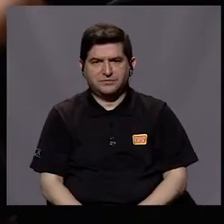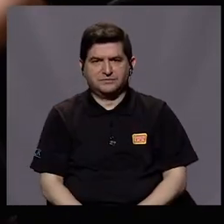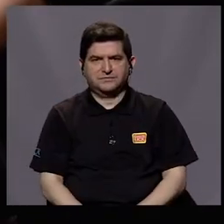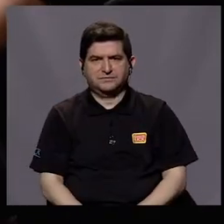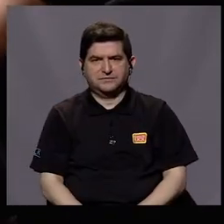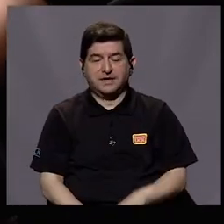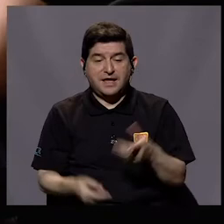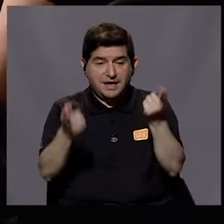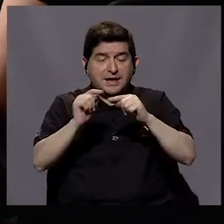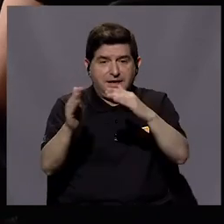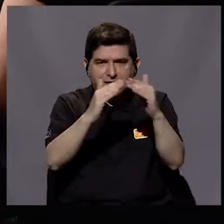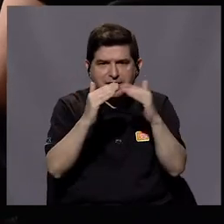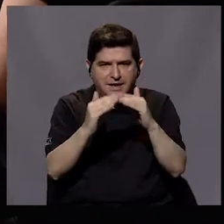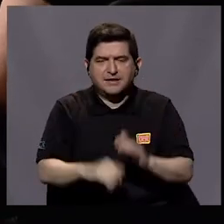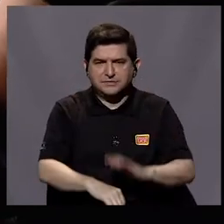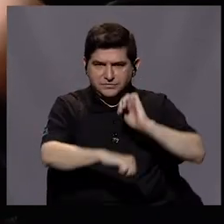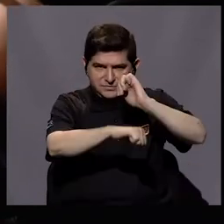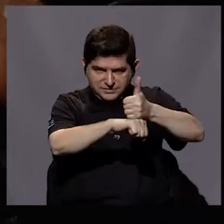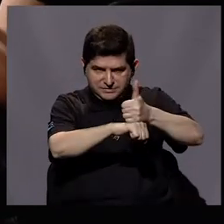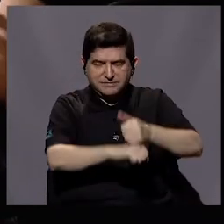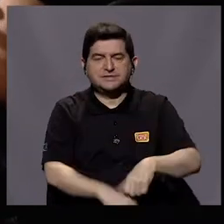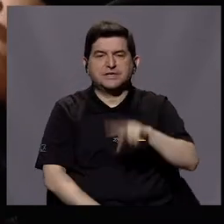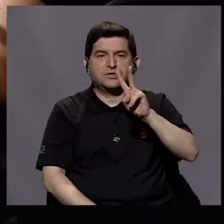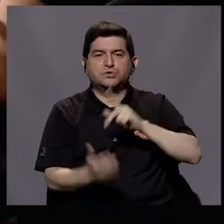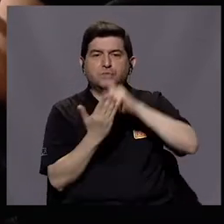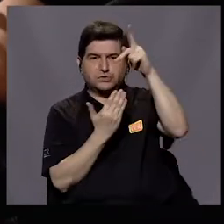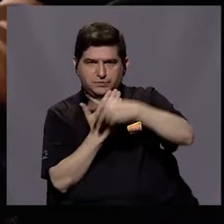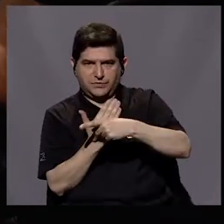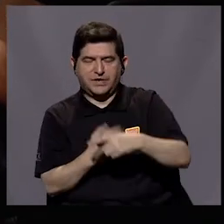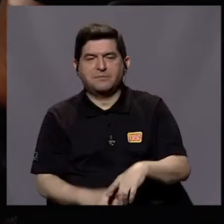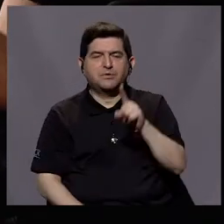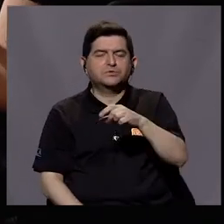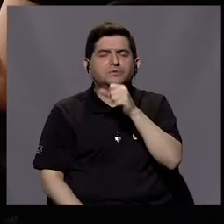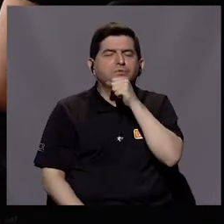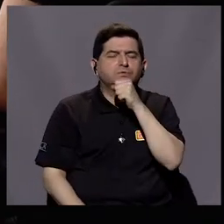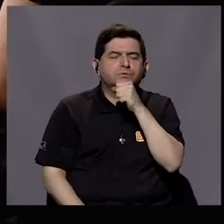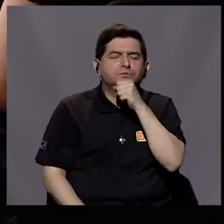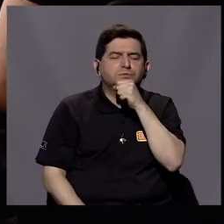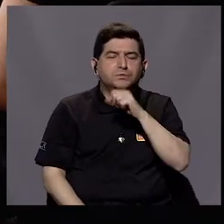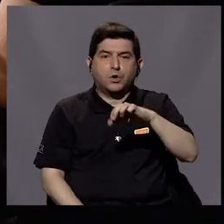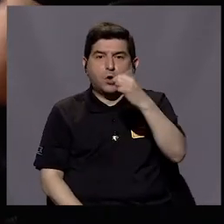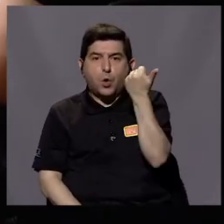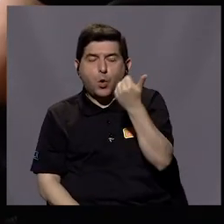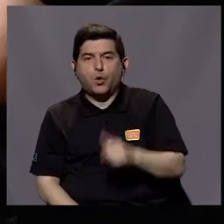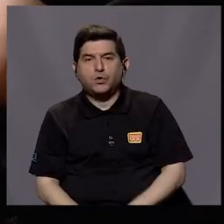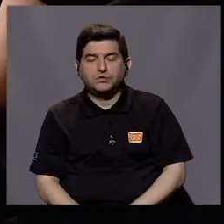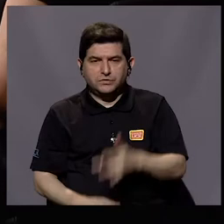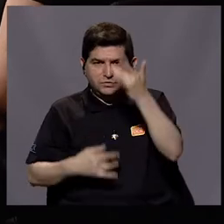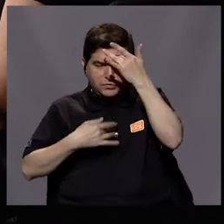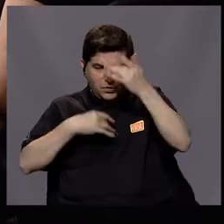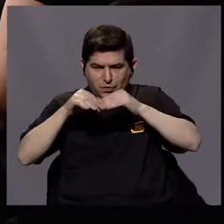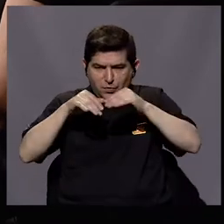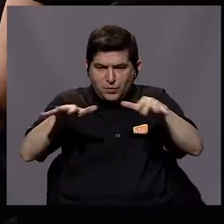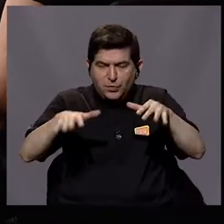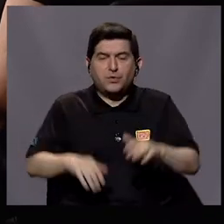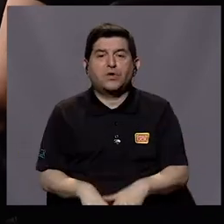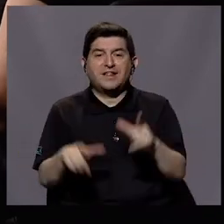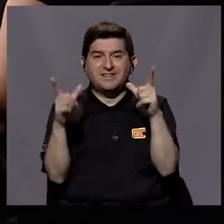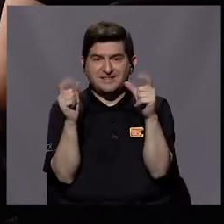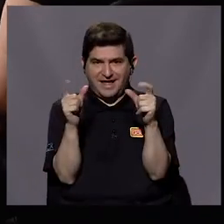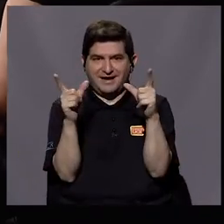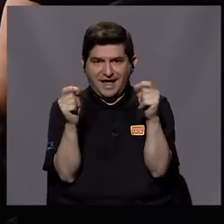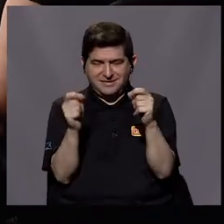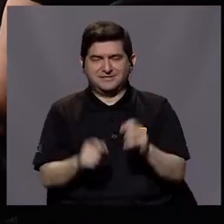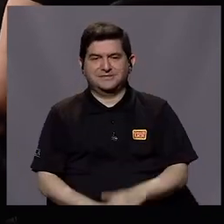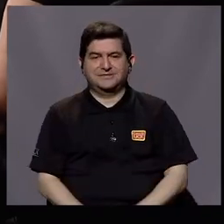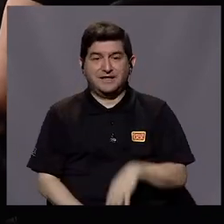los determinantes de la salud de la población, y tenemos dos programas, uno es el de envejecimiento y otro es el de epidemiología de cáncer. Este